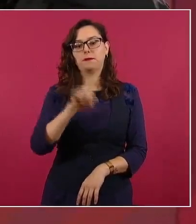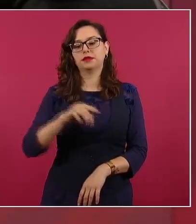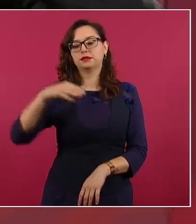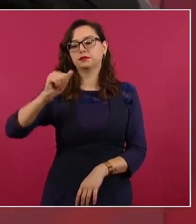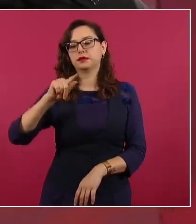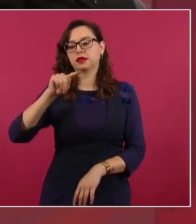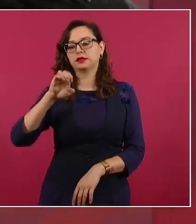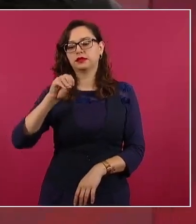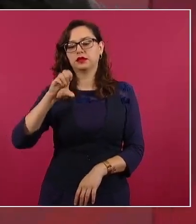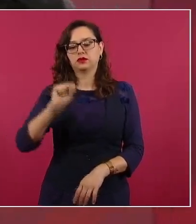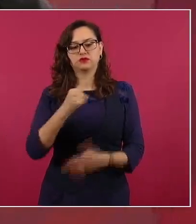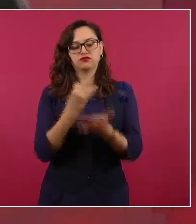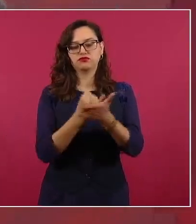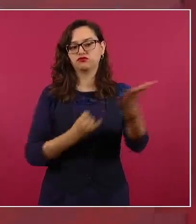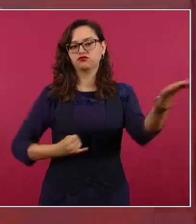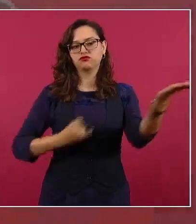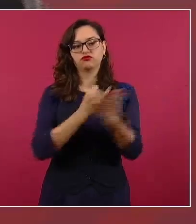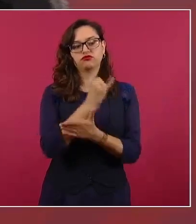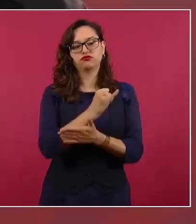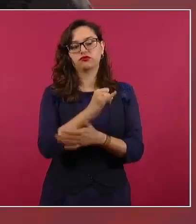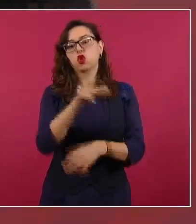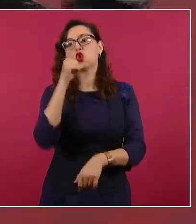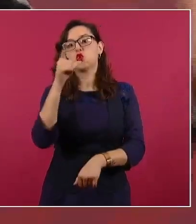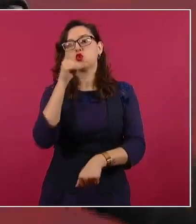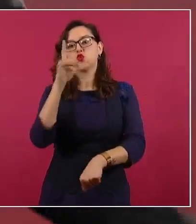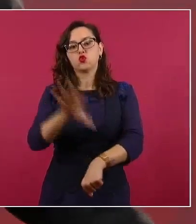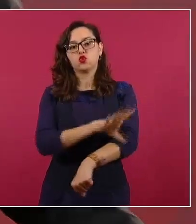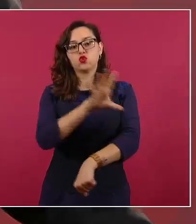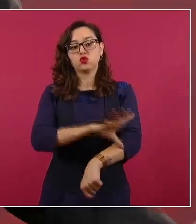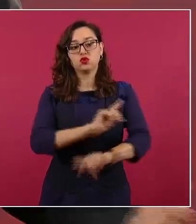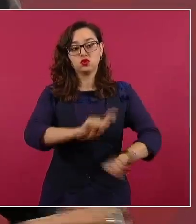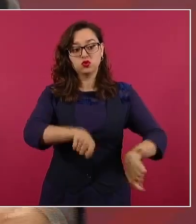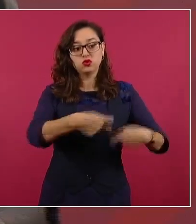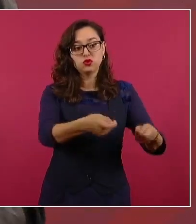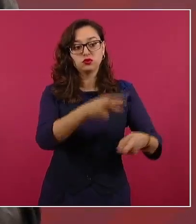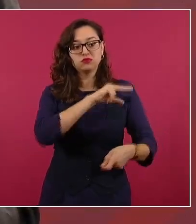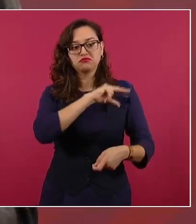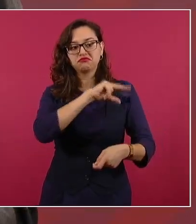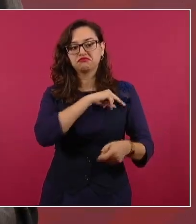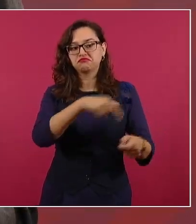no se hubiesen electrificado los pueblos.